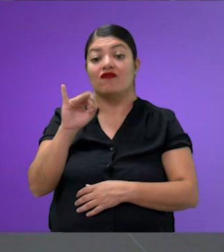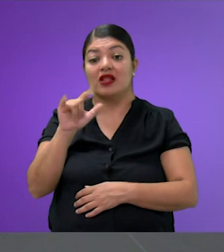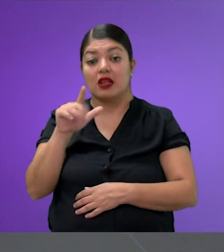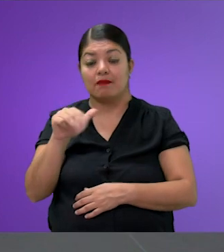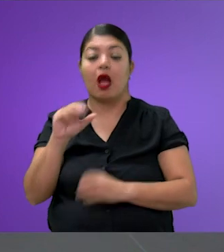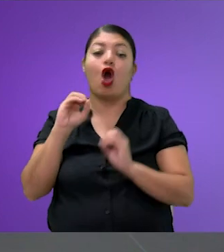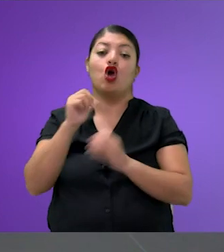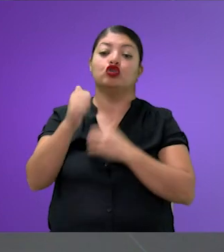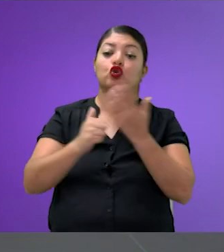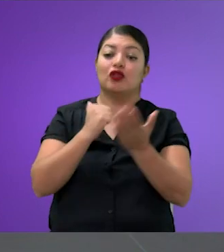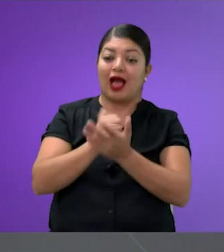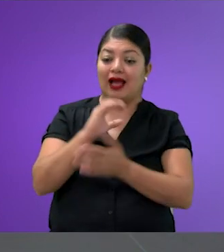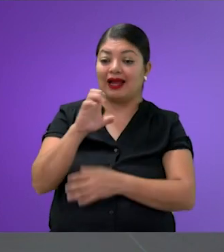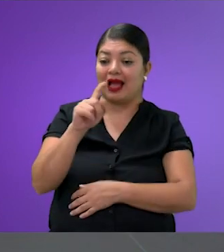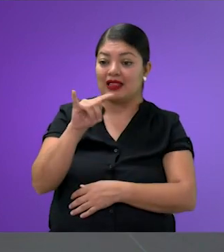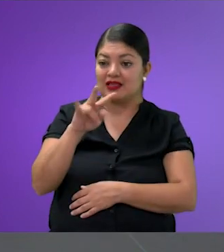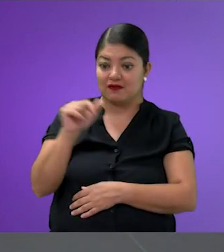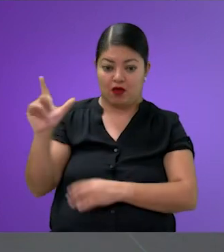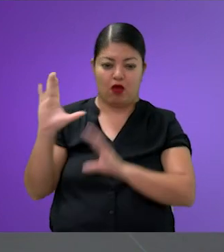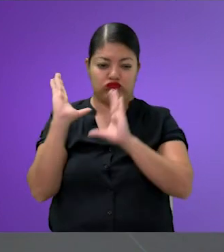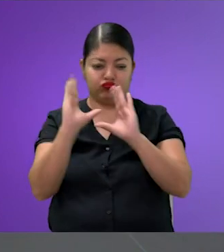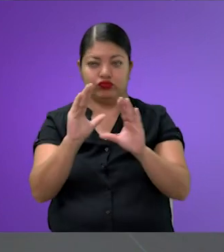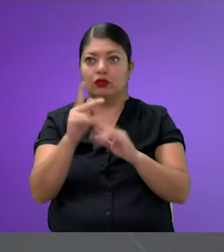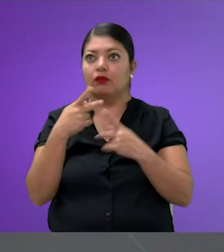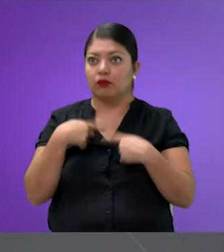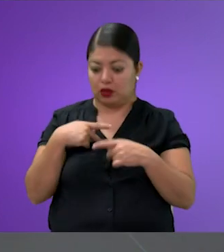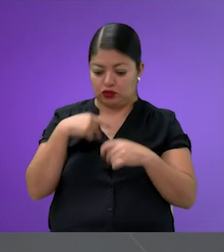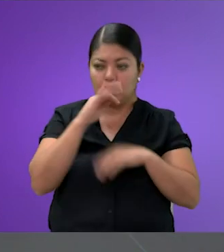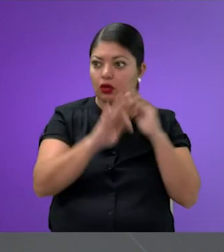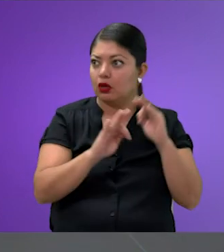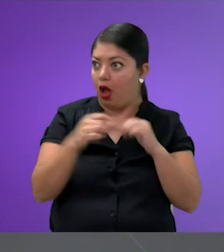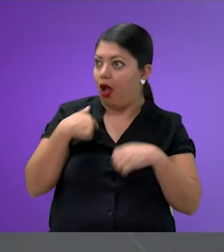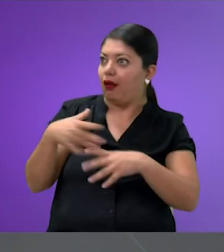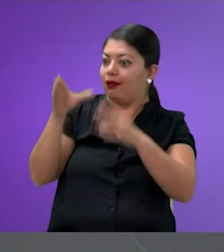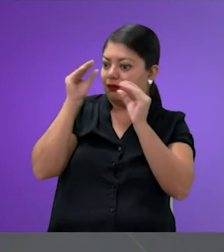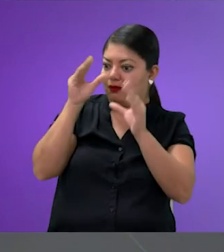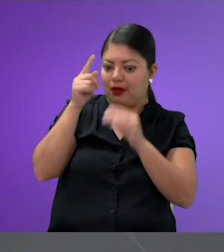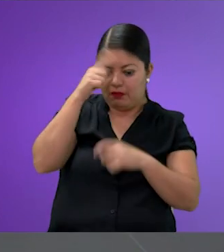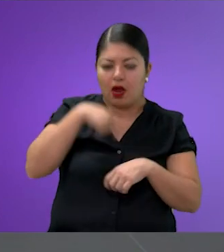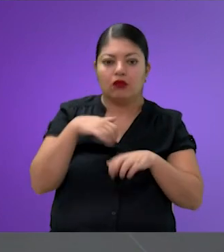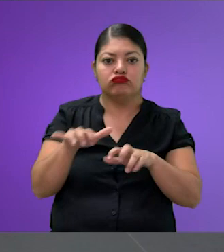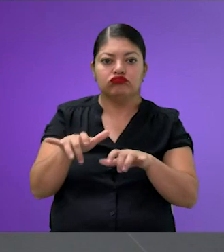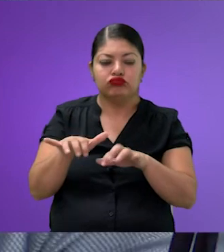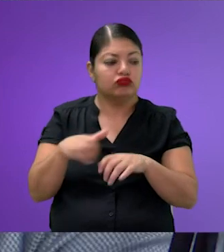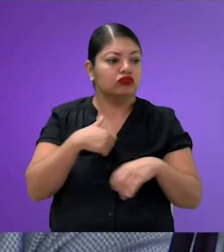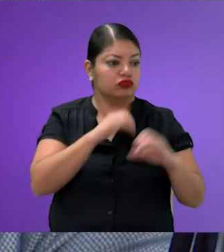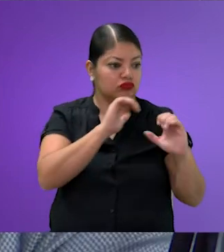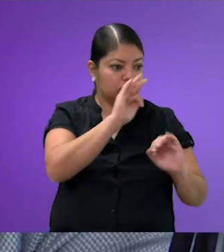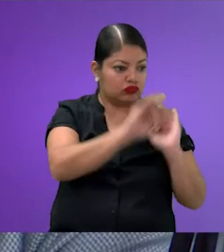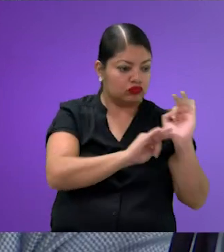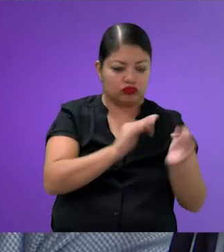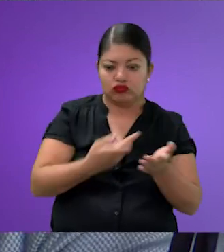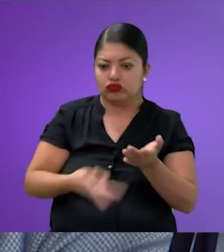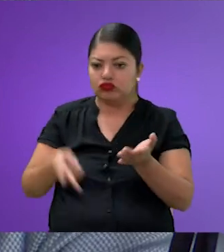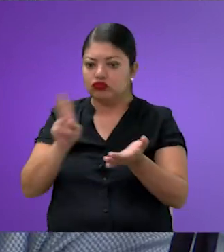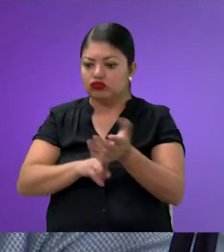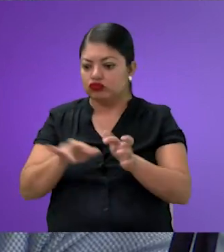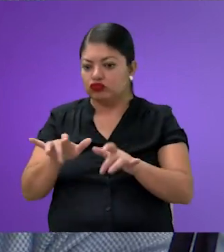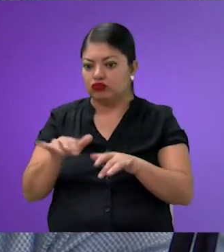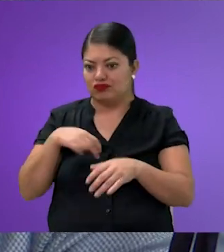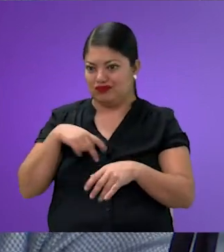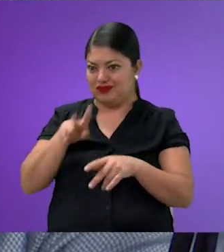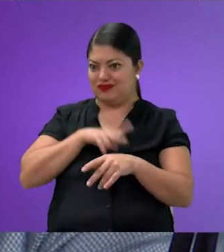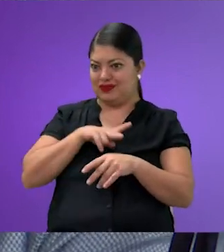te vamos a dar este curso y empieza a generar dinero desde tu computadora. Entonces estás ahí cuidando al enfermo, pero también estás trabajando desde tu casa.